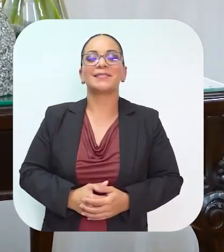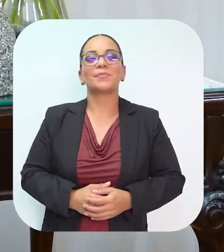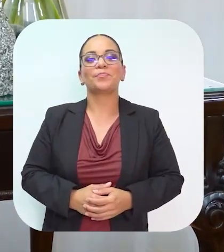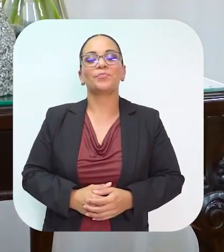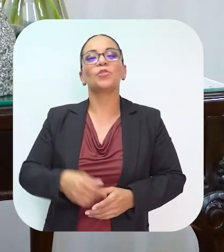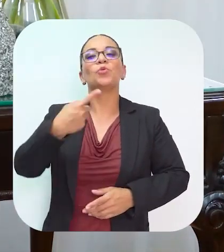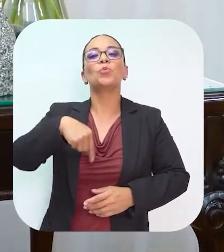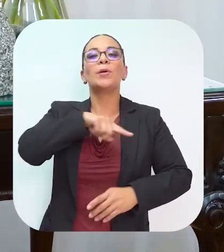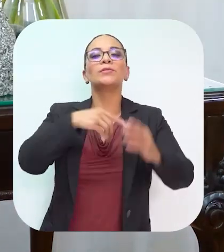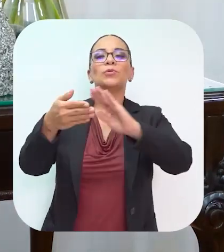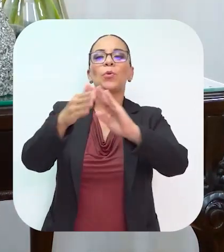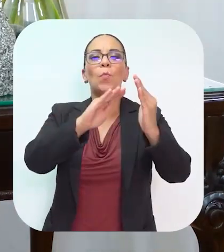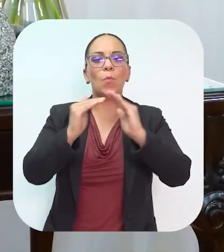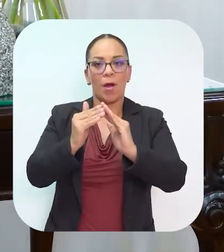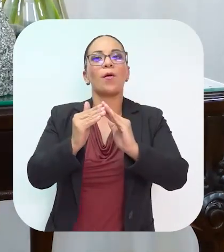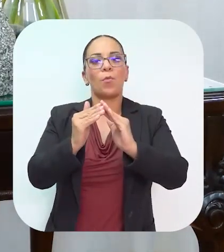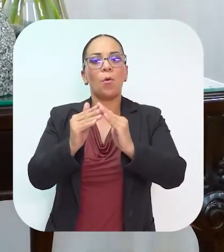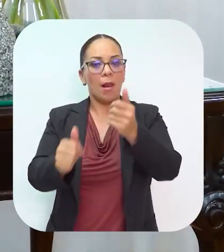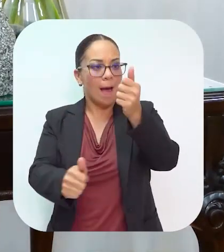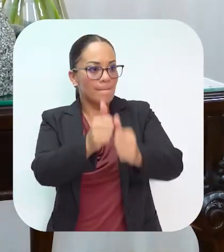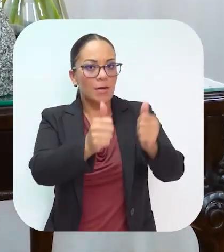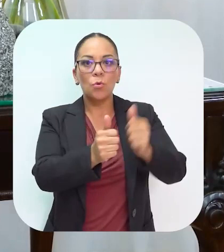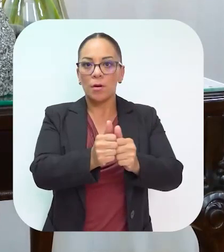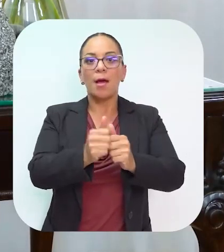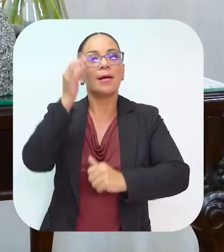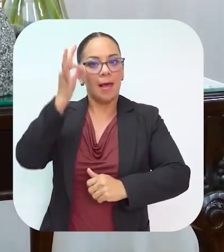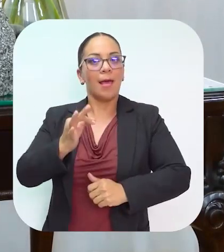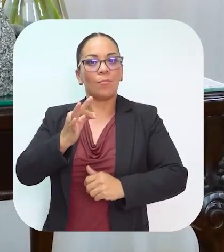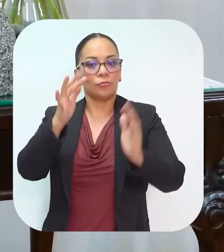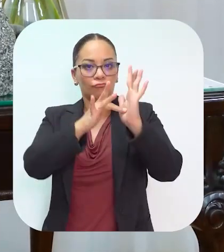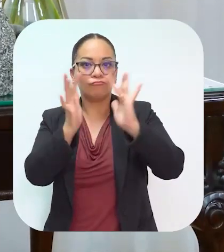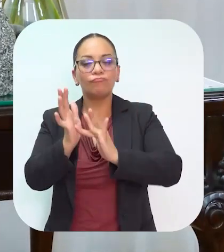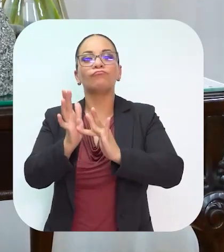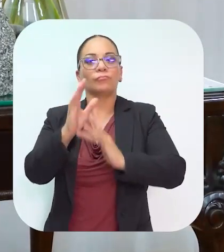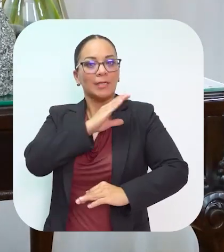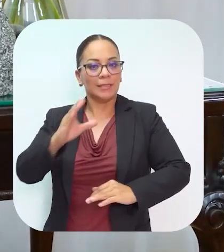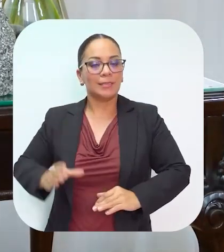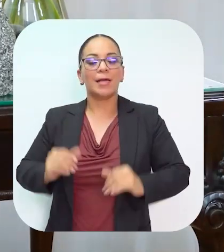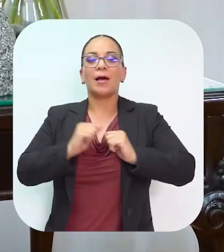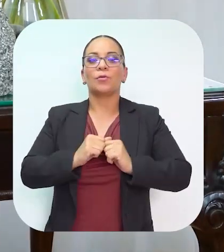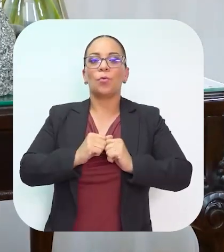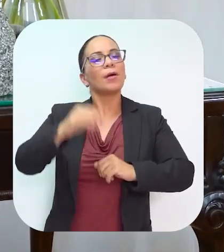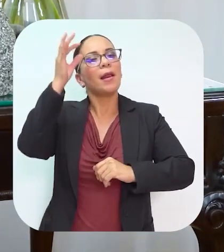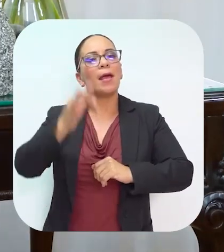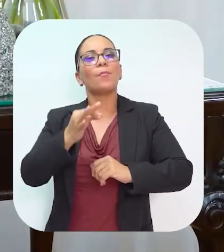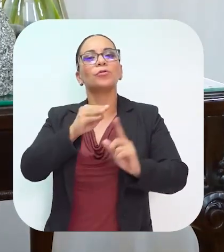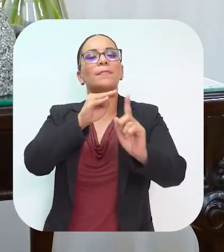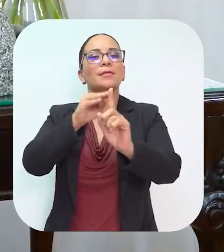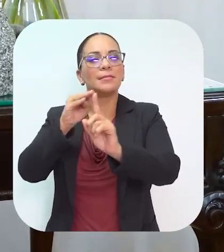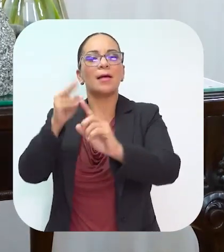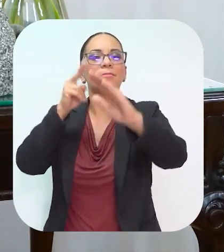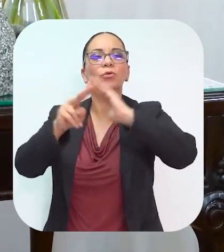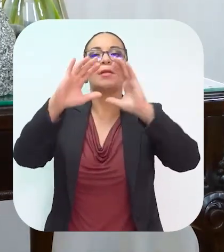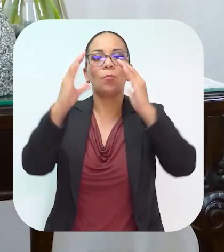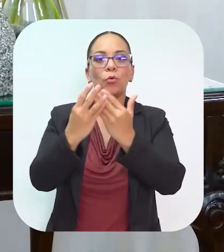Compatriotas, nuestro pueblo es fundamentalmente cristiano. Creemos en los mensajes y la visión del mundo